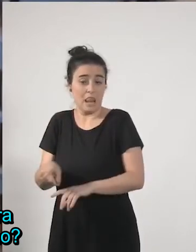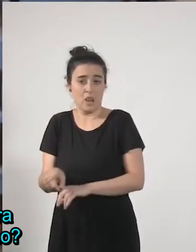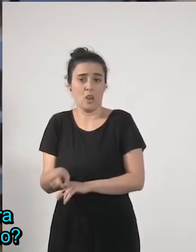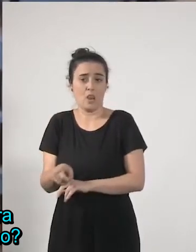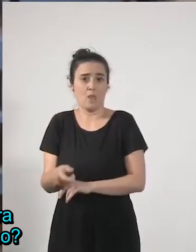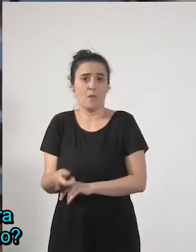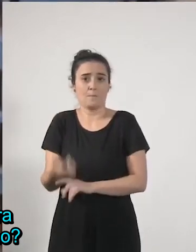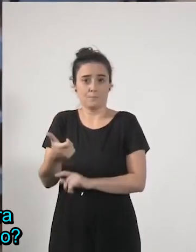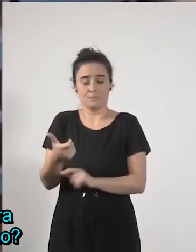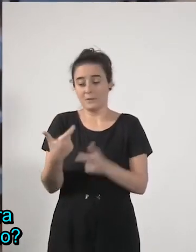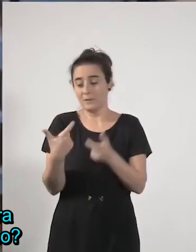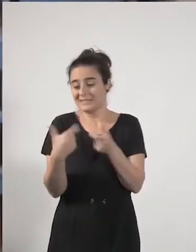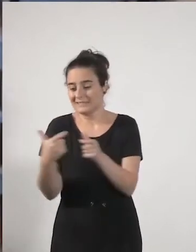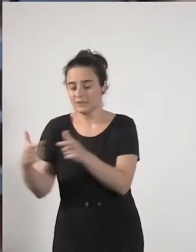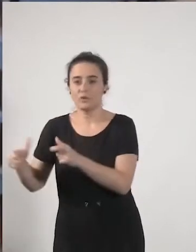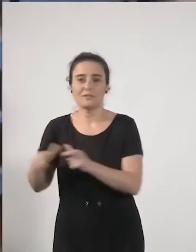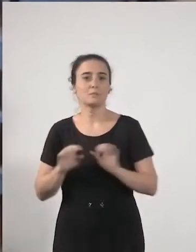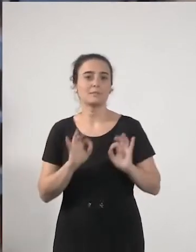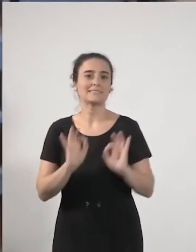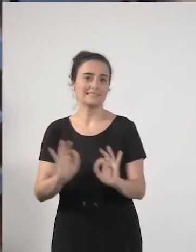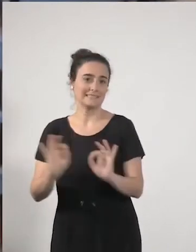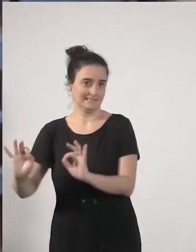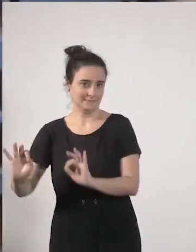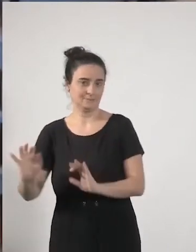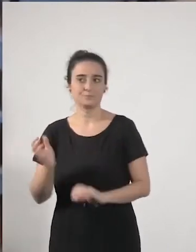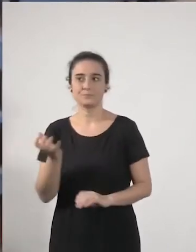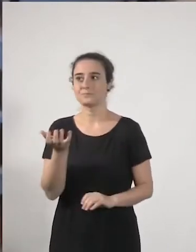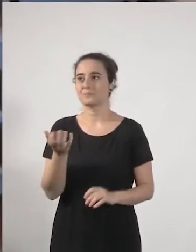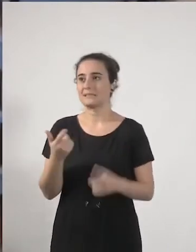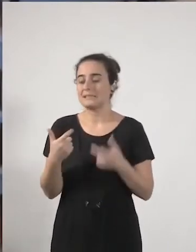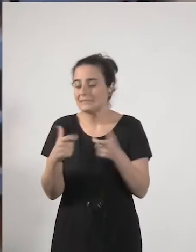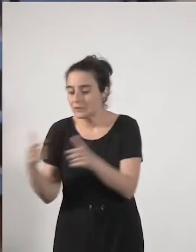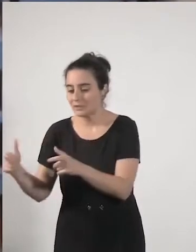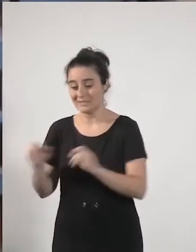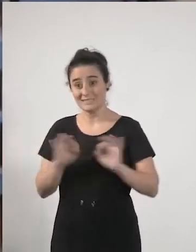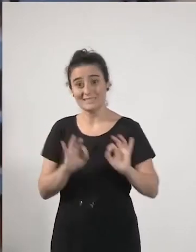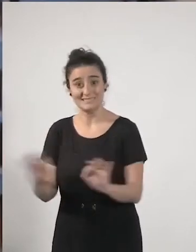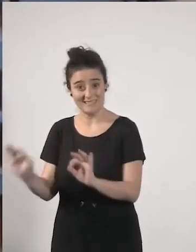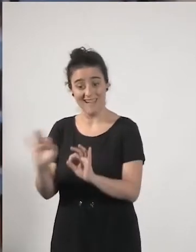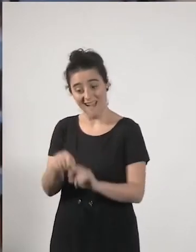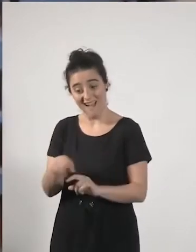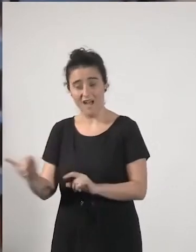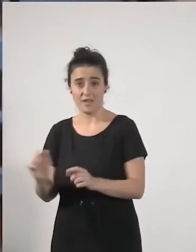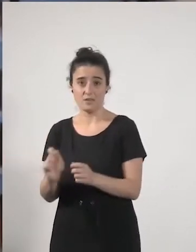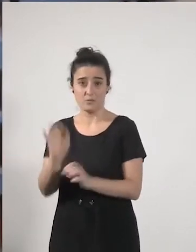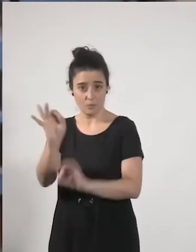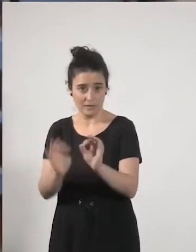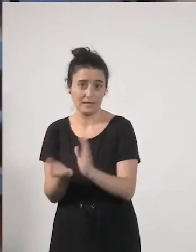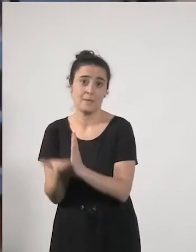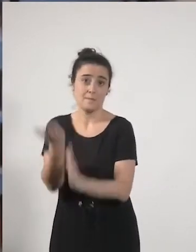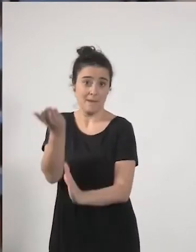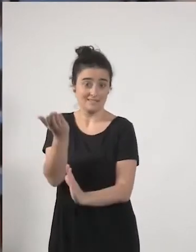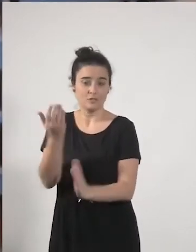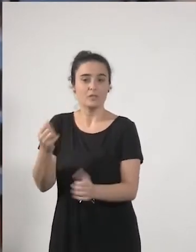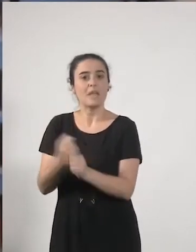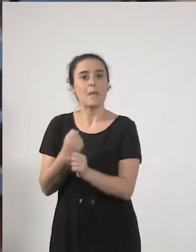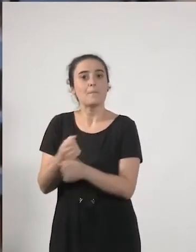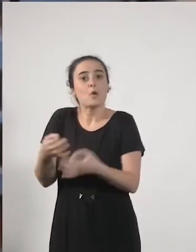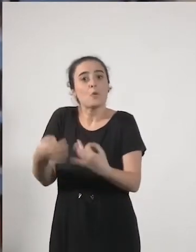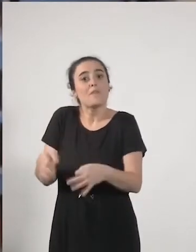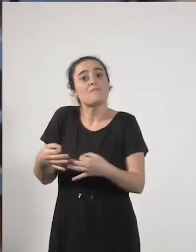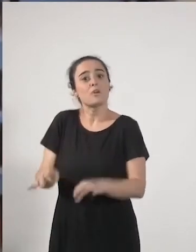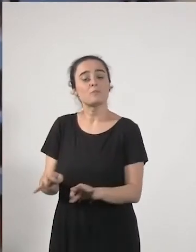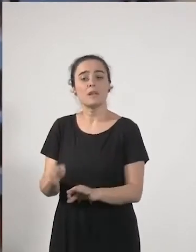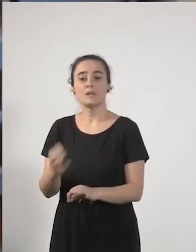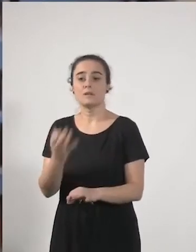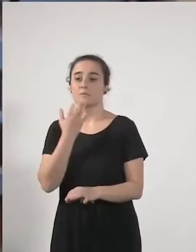bastante concretos en sectores muy concretos y mucho del empleo informal se concentra